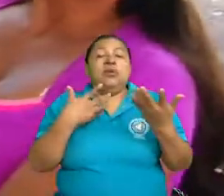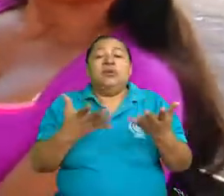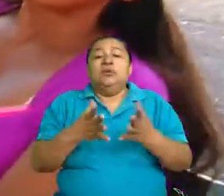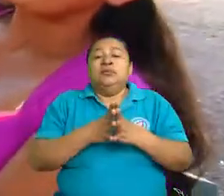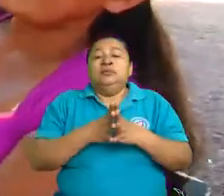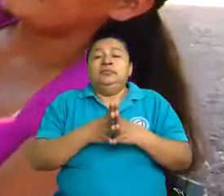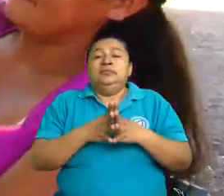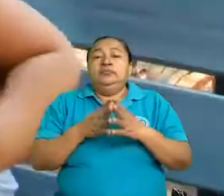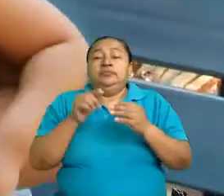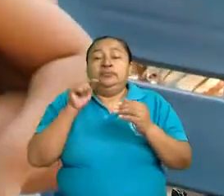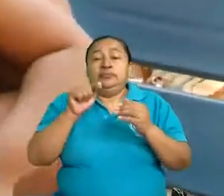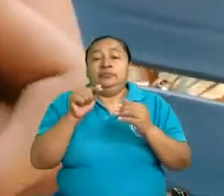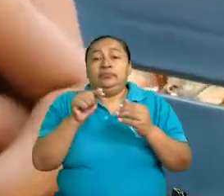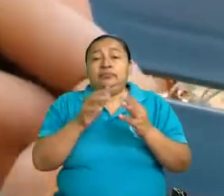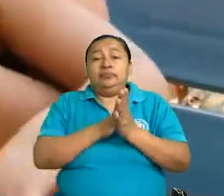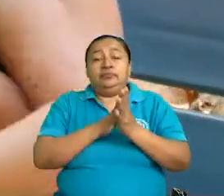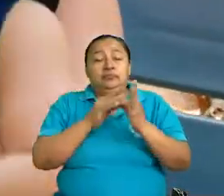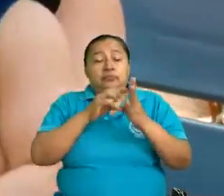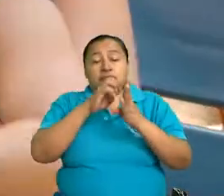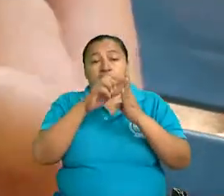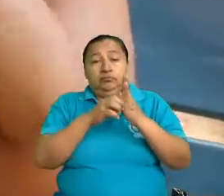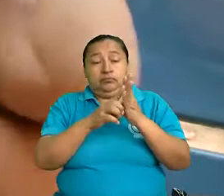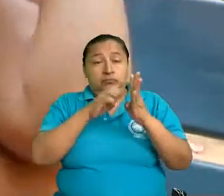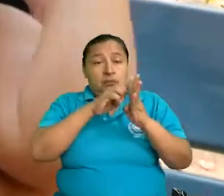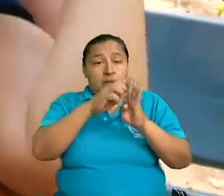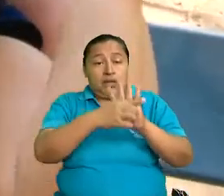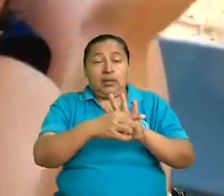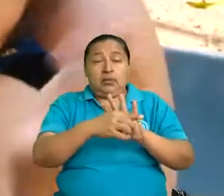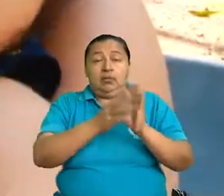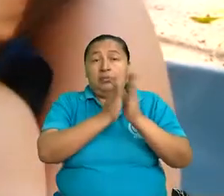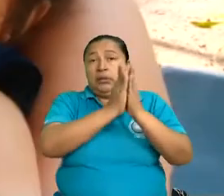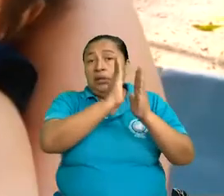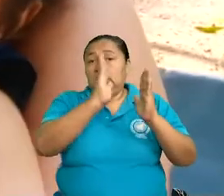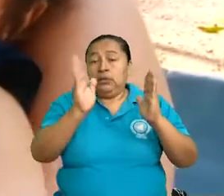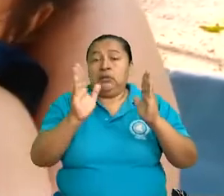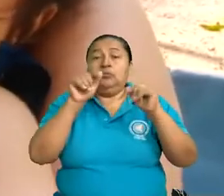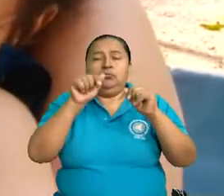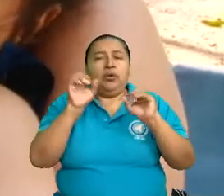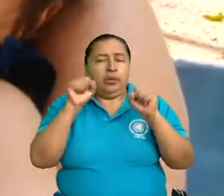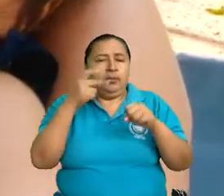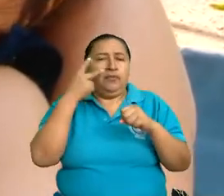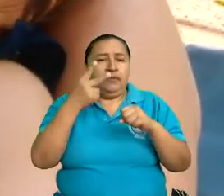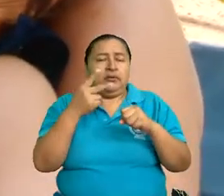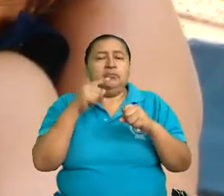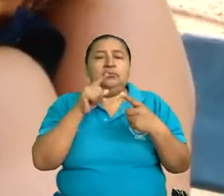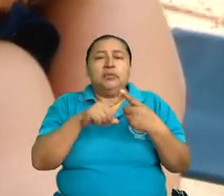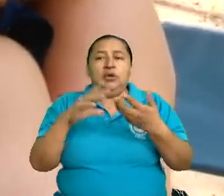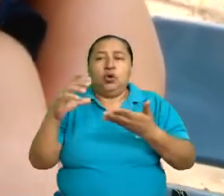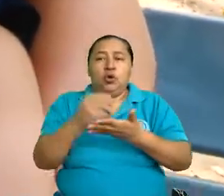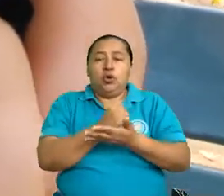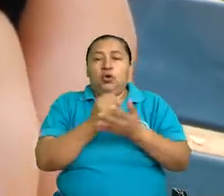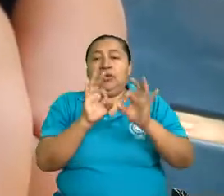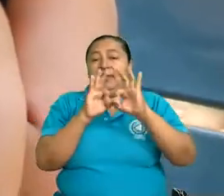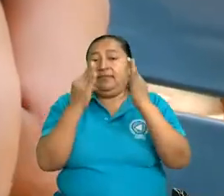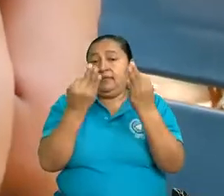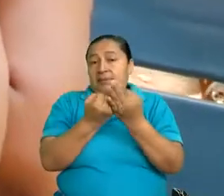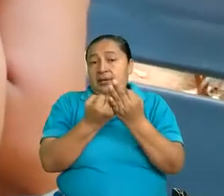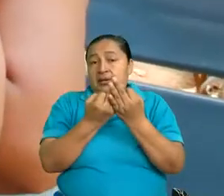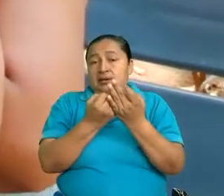en este mapeo que hace el digesto, identificamos el código de familia,